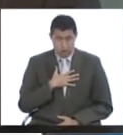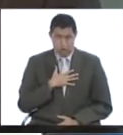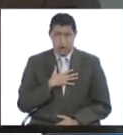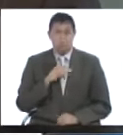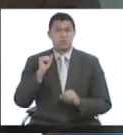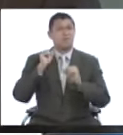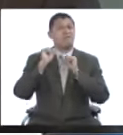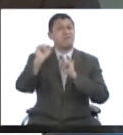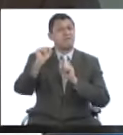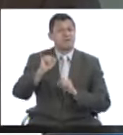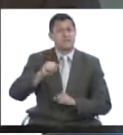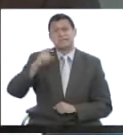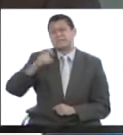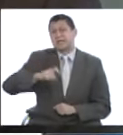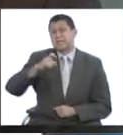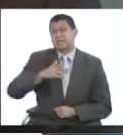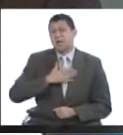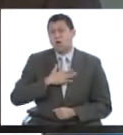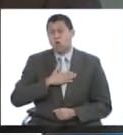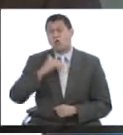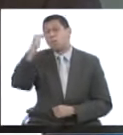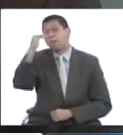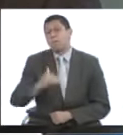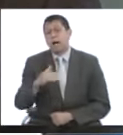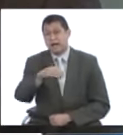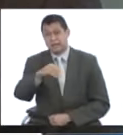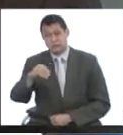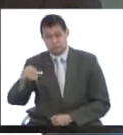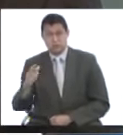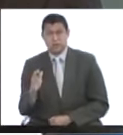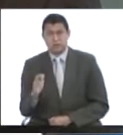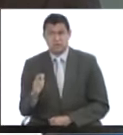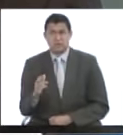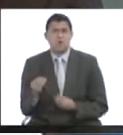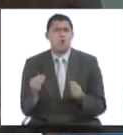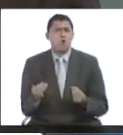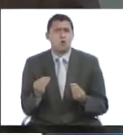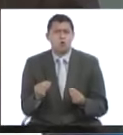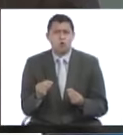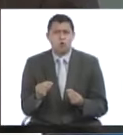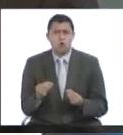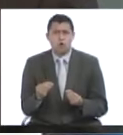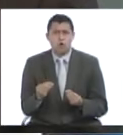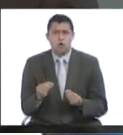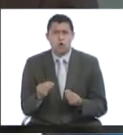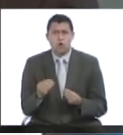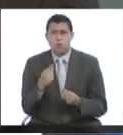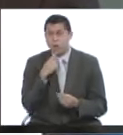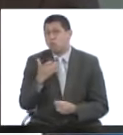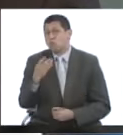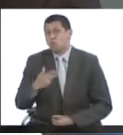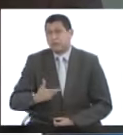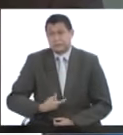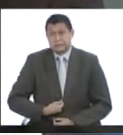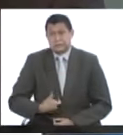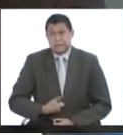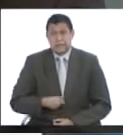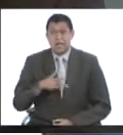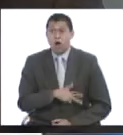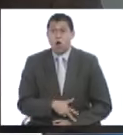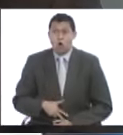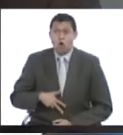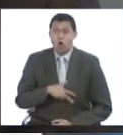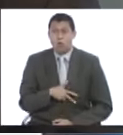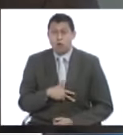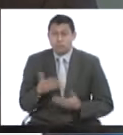defender porque él necesita de alguna manera bajar los valores de glucosa en sangre. ¿Cómo lo hace? Incrementando sus valores de insulina, que es la hormona que